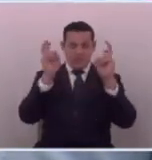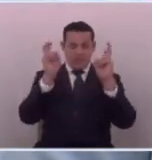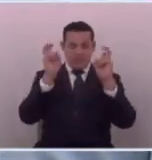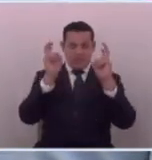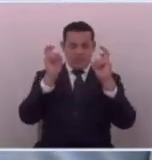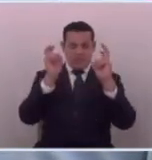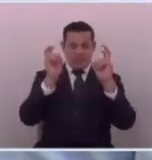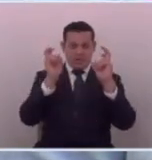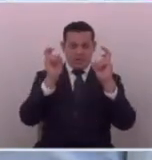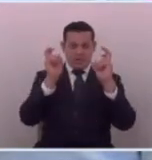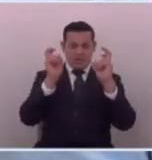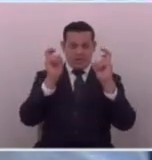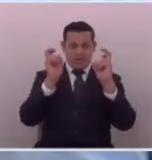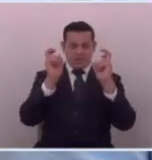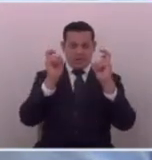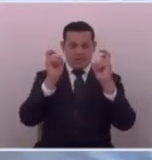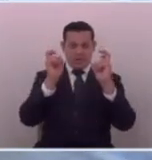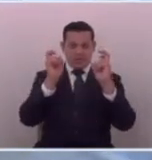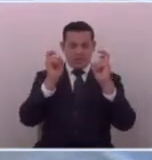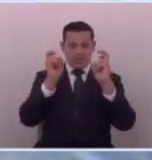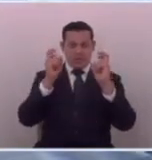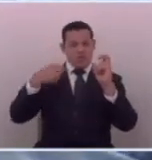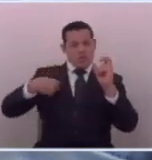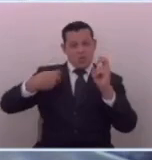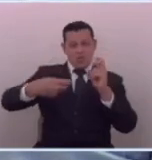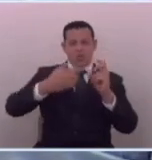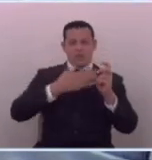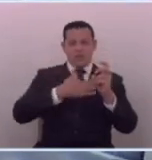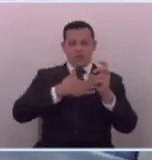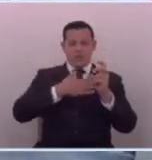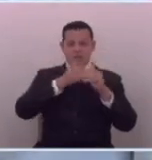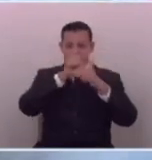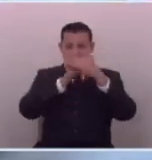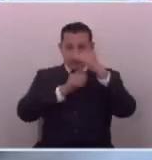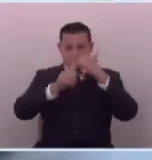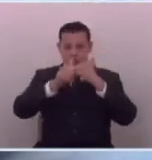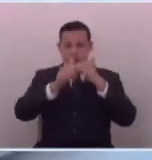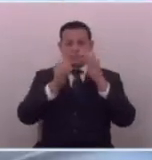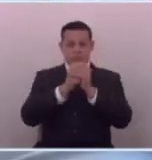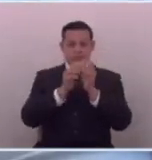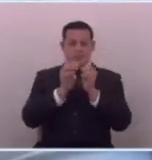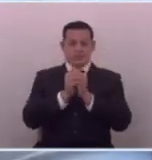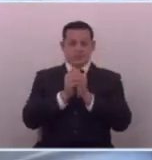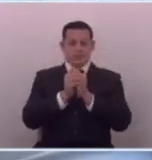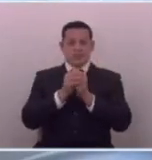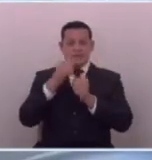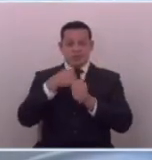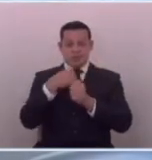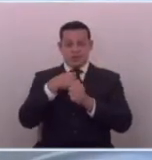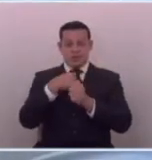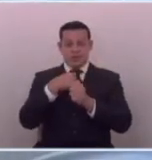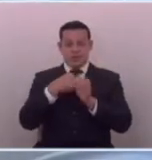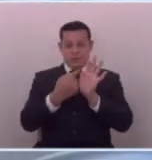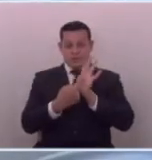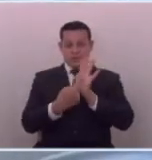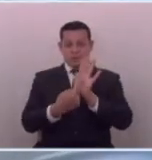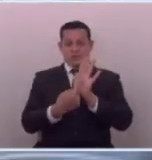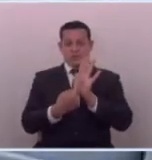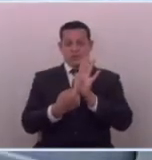cuando tienen cola que les pisen y yo precisamente en este